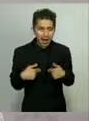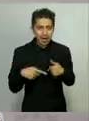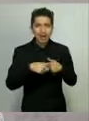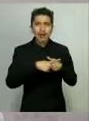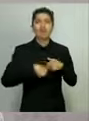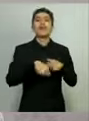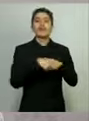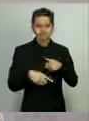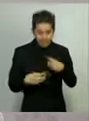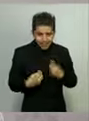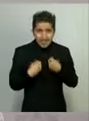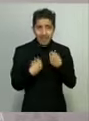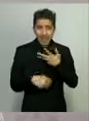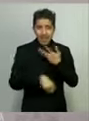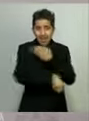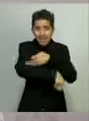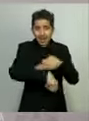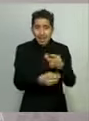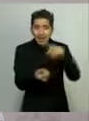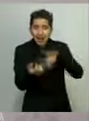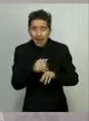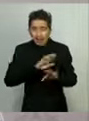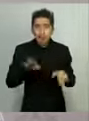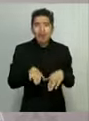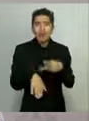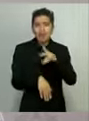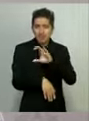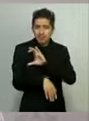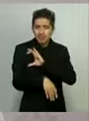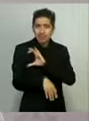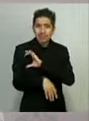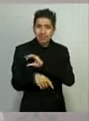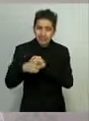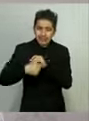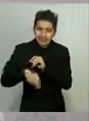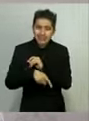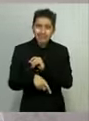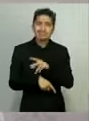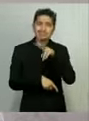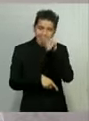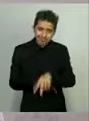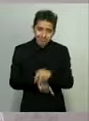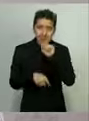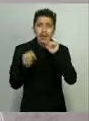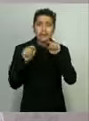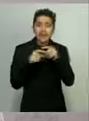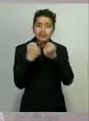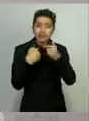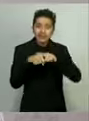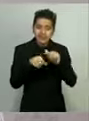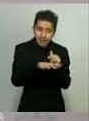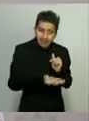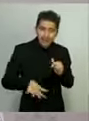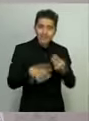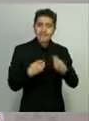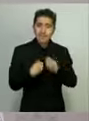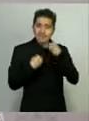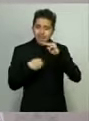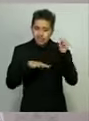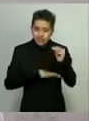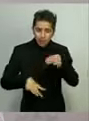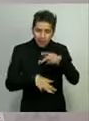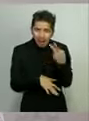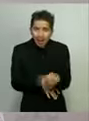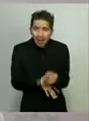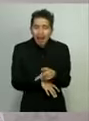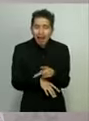y una familia. Son nuestros seres queridos, son parte de nuestra sociedad y dejan una herida